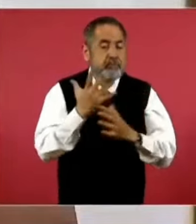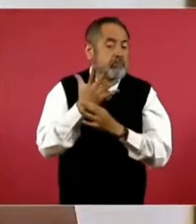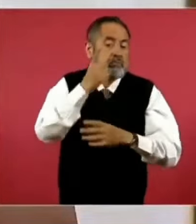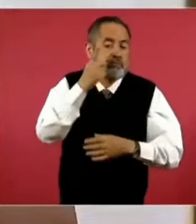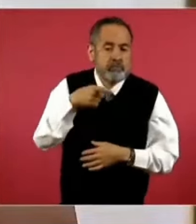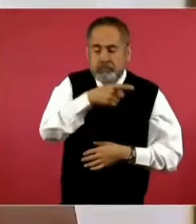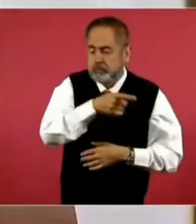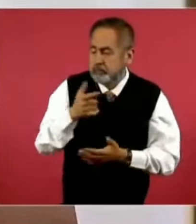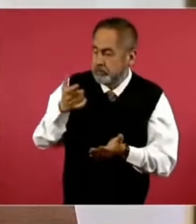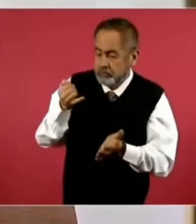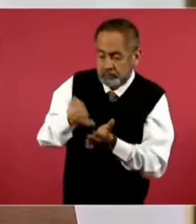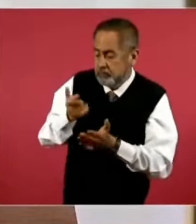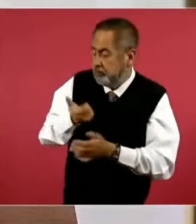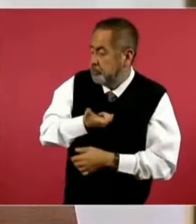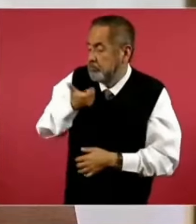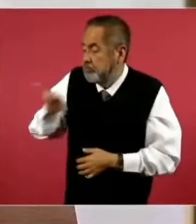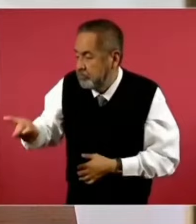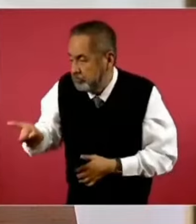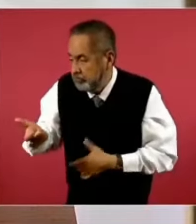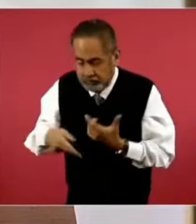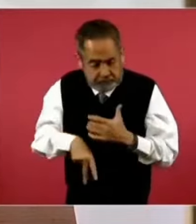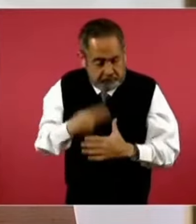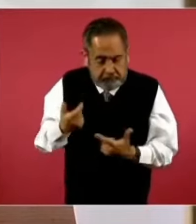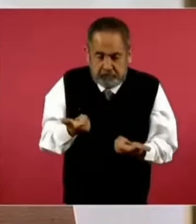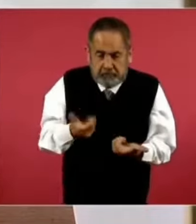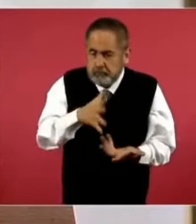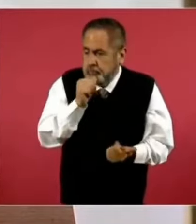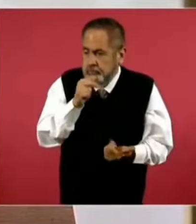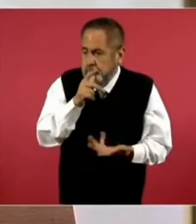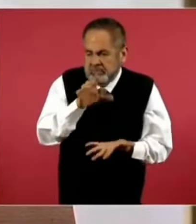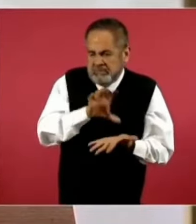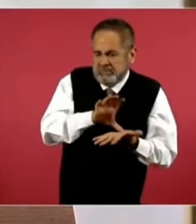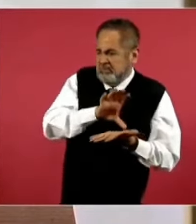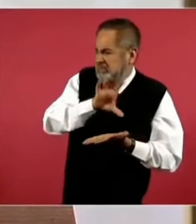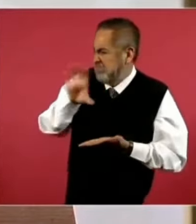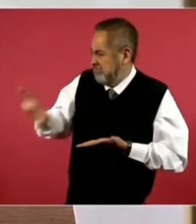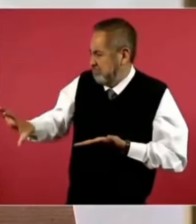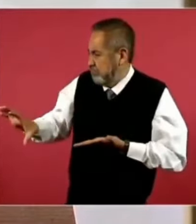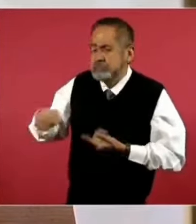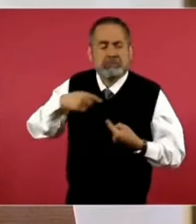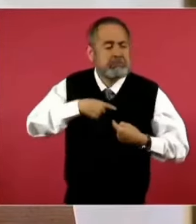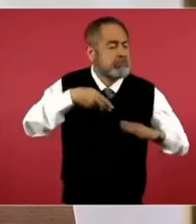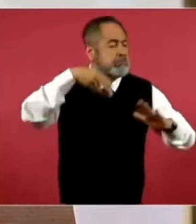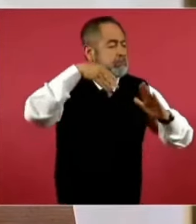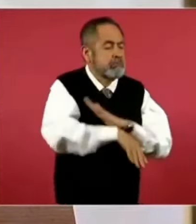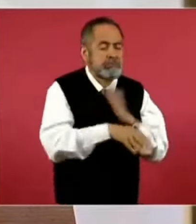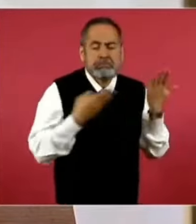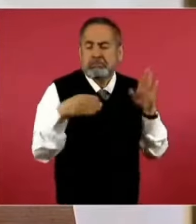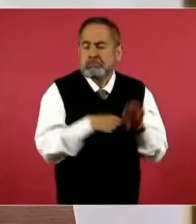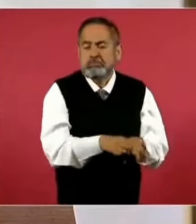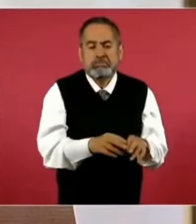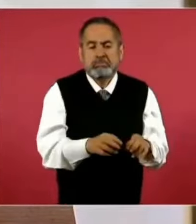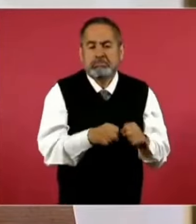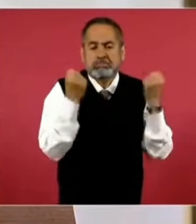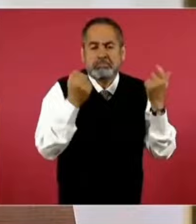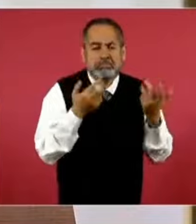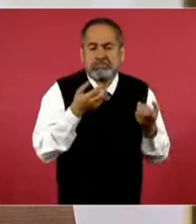no podrían soportar el pago completo